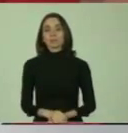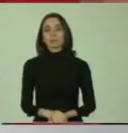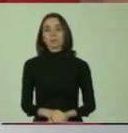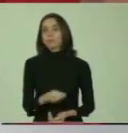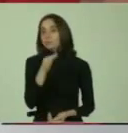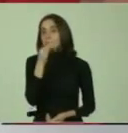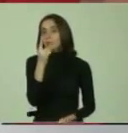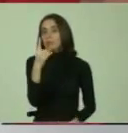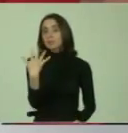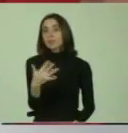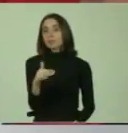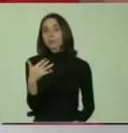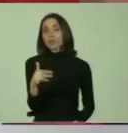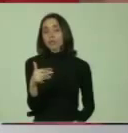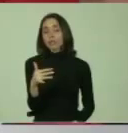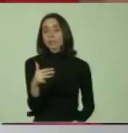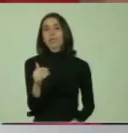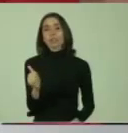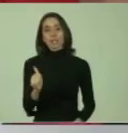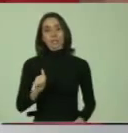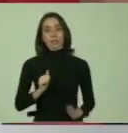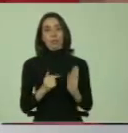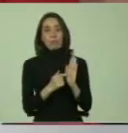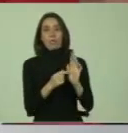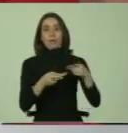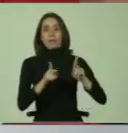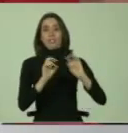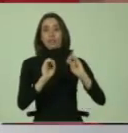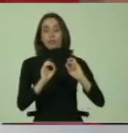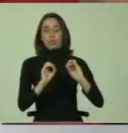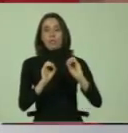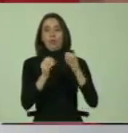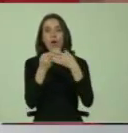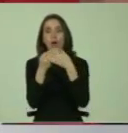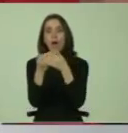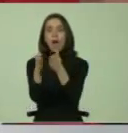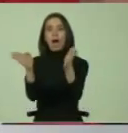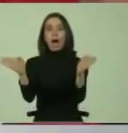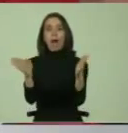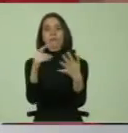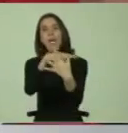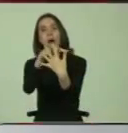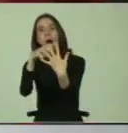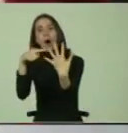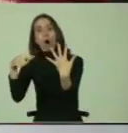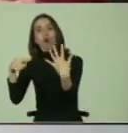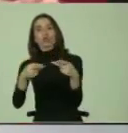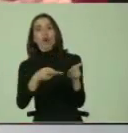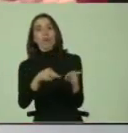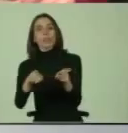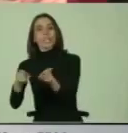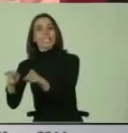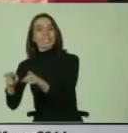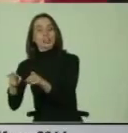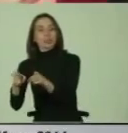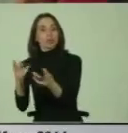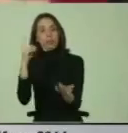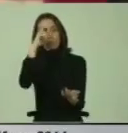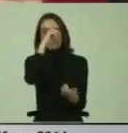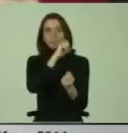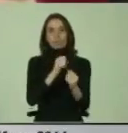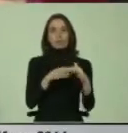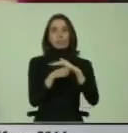destacar que lo importante de hacer efectivo el derecho a la educación es que nos abre las puertas a ejercer otros derechos. Difícilmente podemos